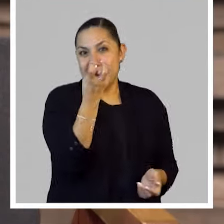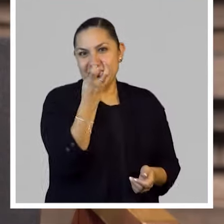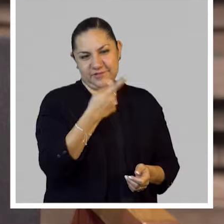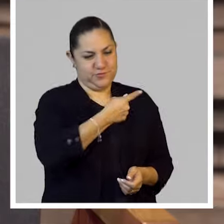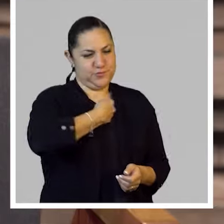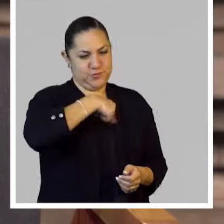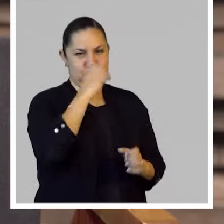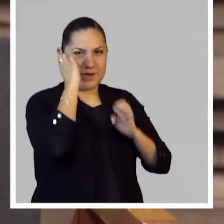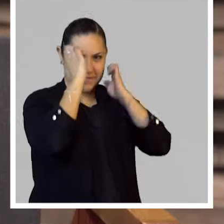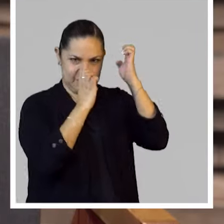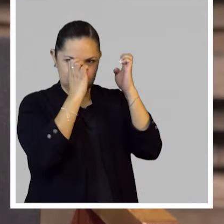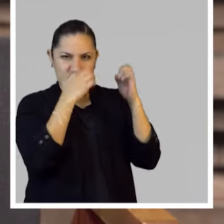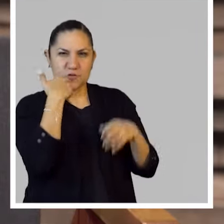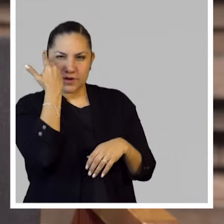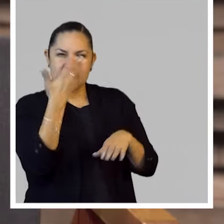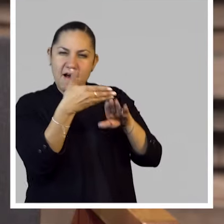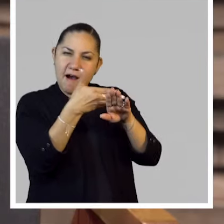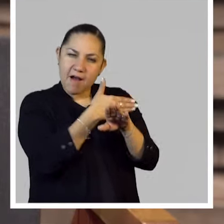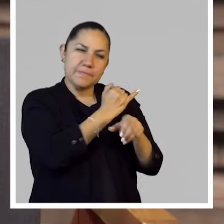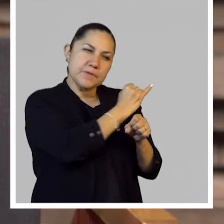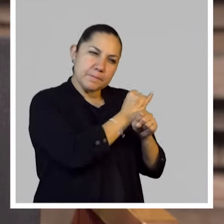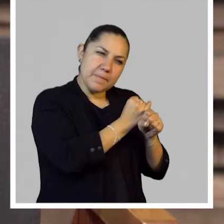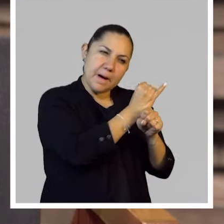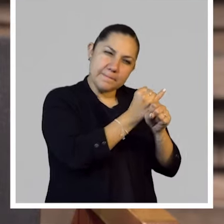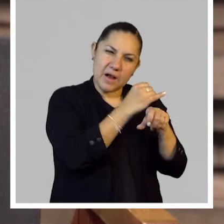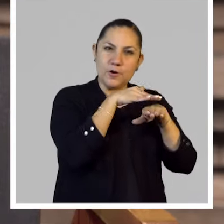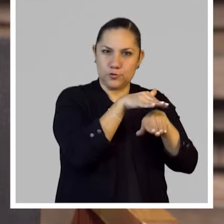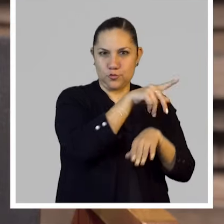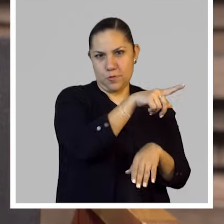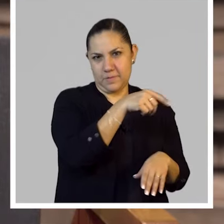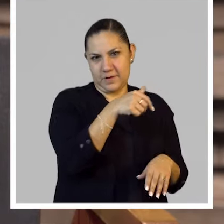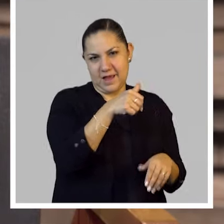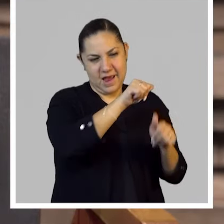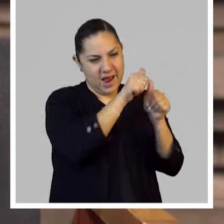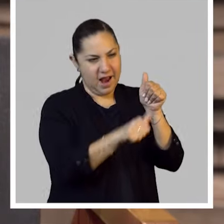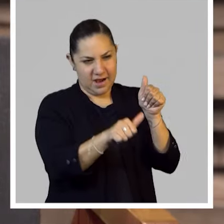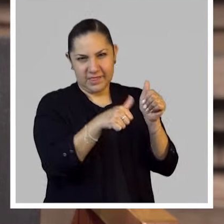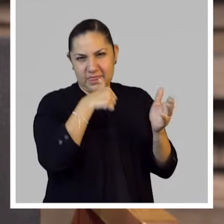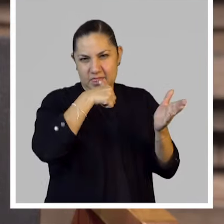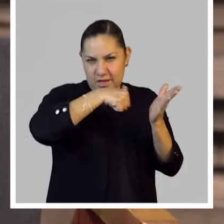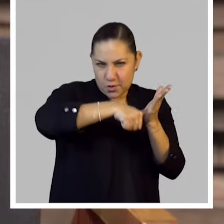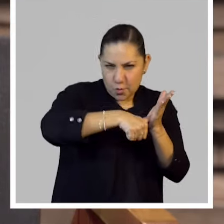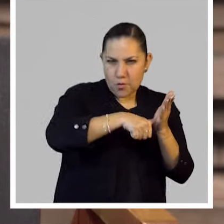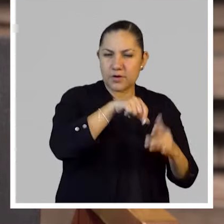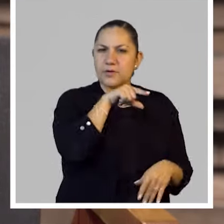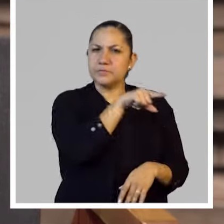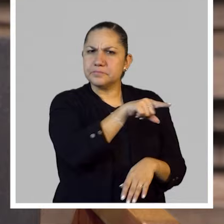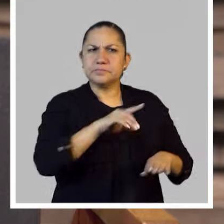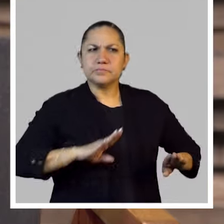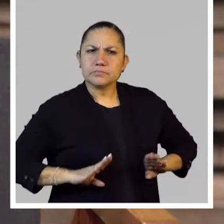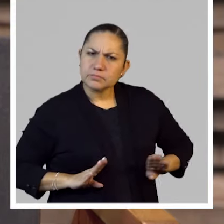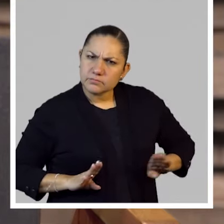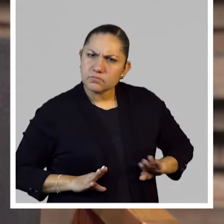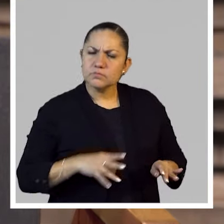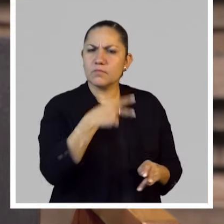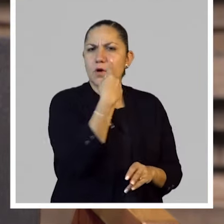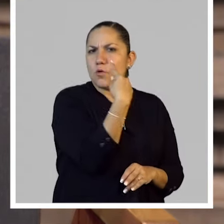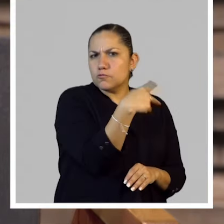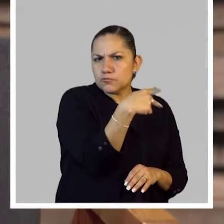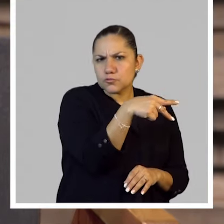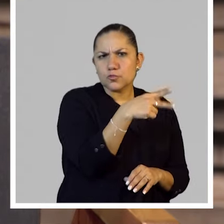posibilitó el arte de correo, ¿no? Entonces, están como todos estos mecanismos, pues,